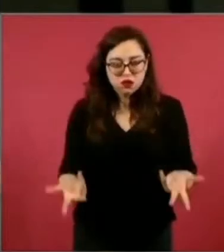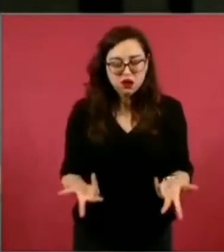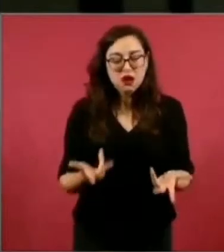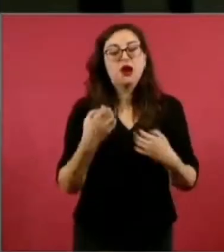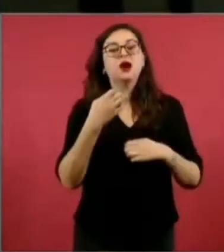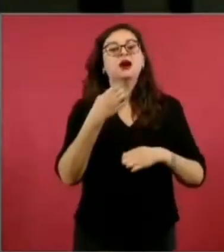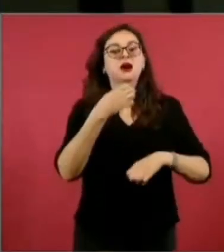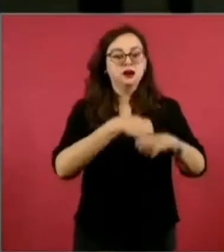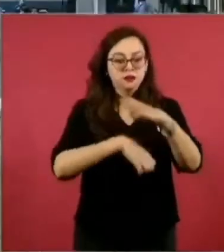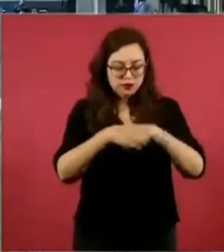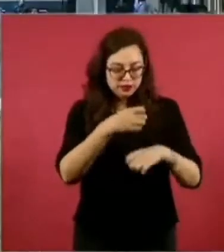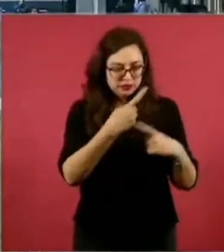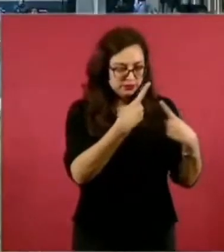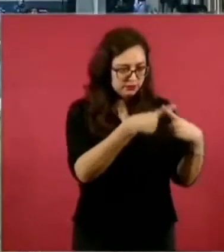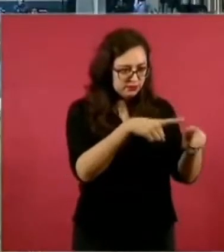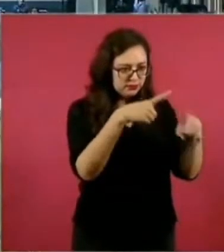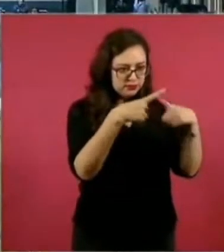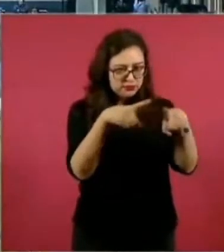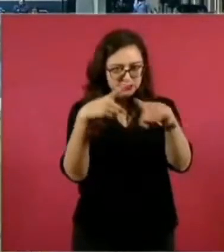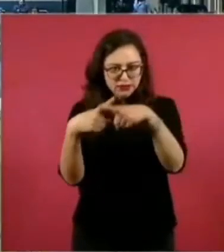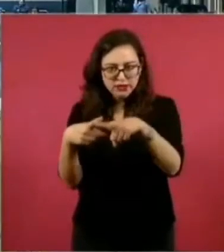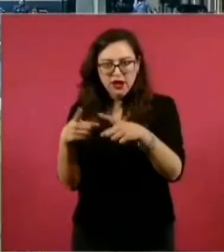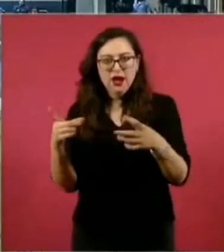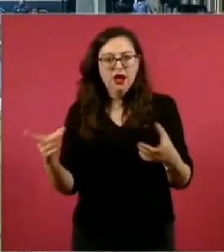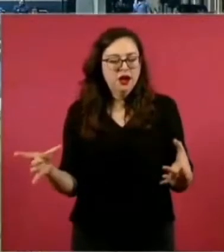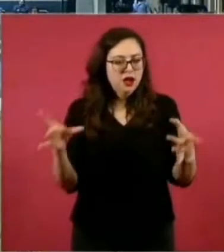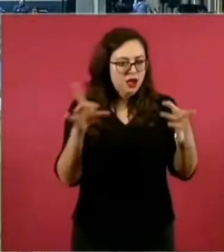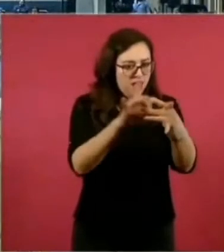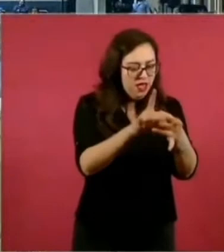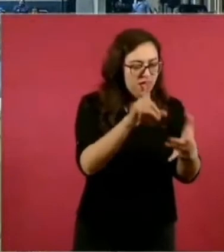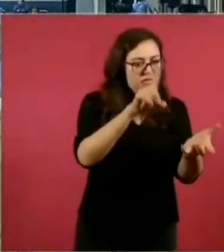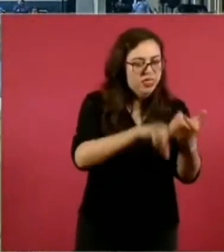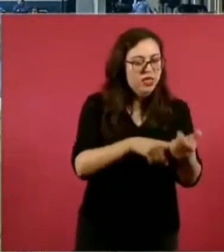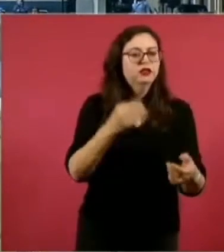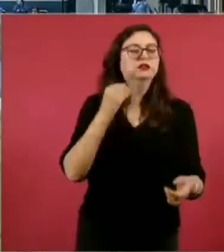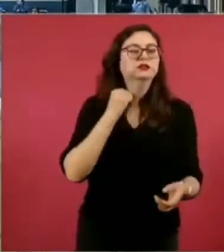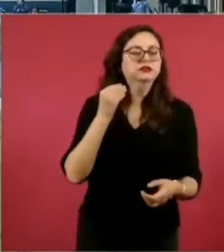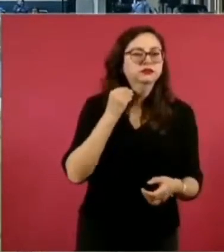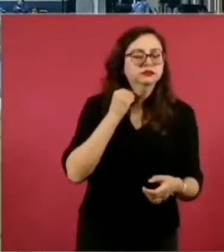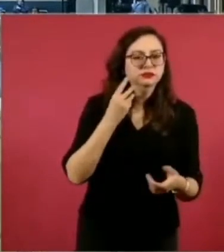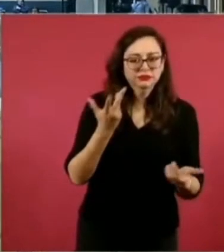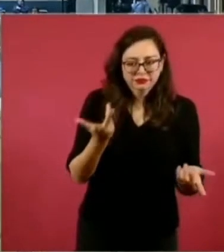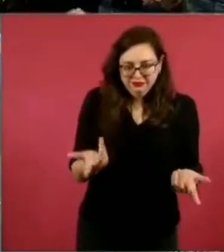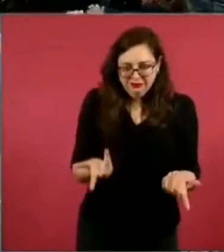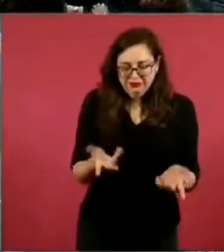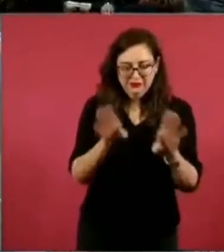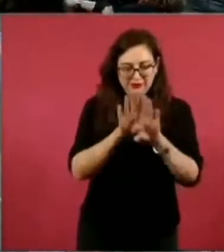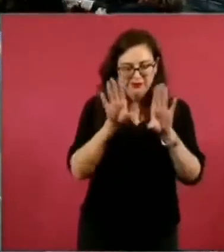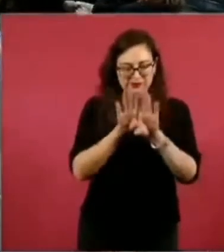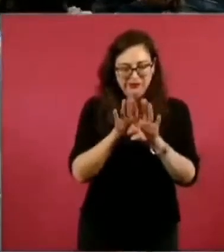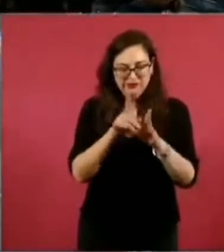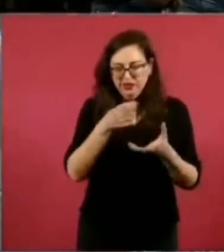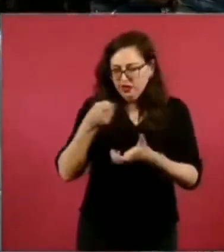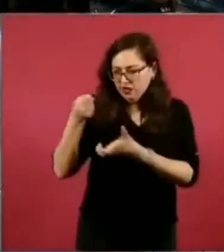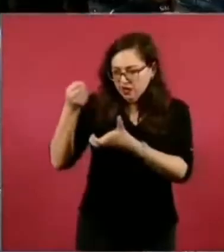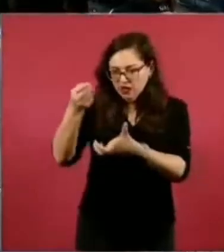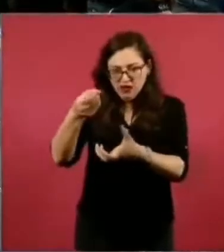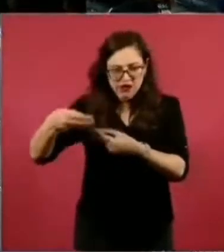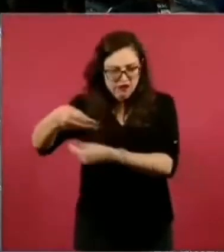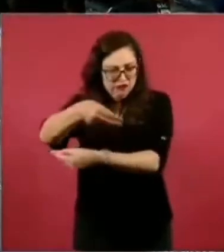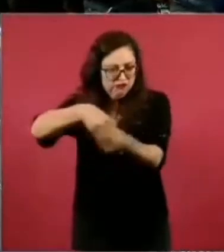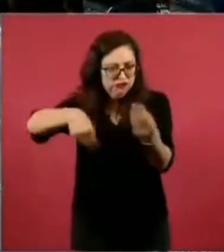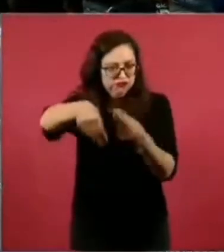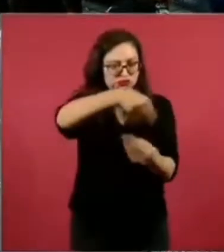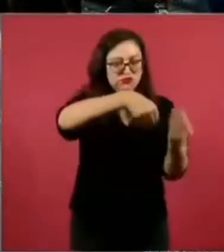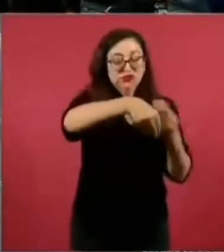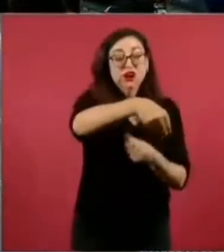contratistas del gobierno, que son clientas a su vez de este despacho. Y pues este dinero que viene del presupuesto público termina en manos del propio